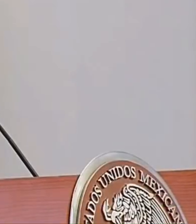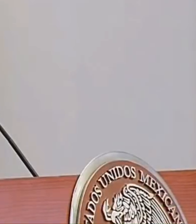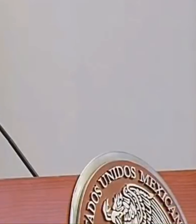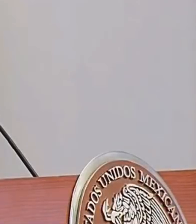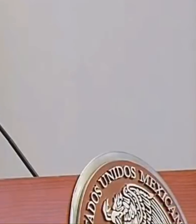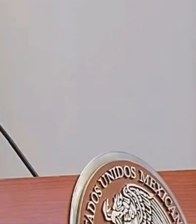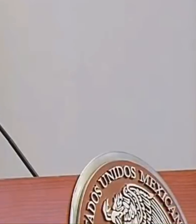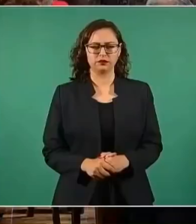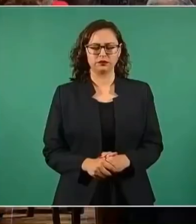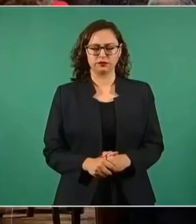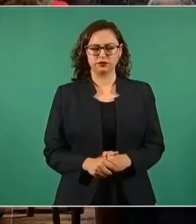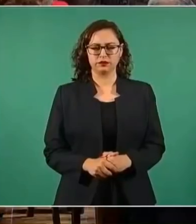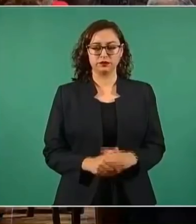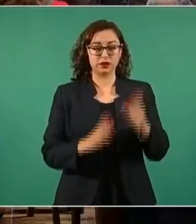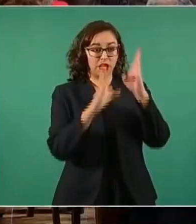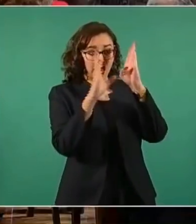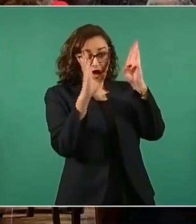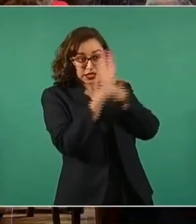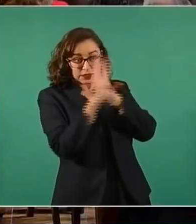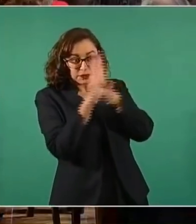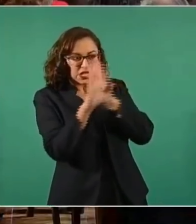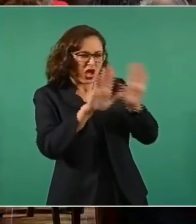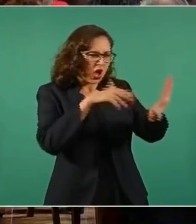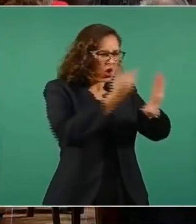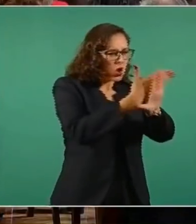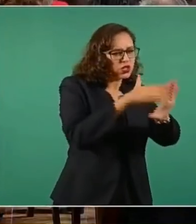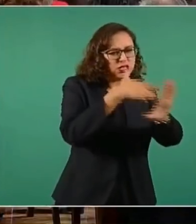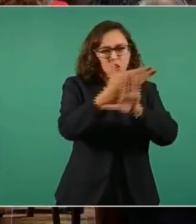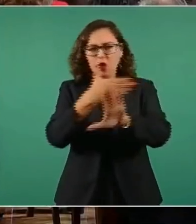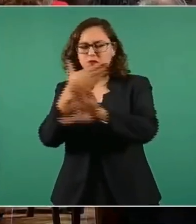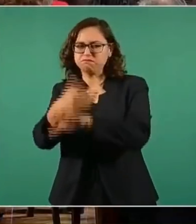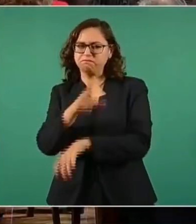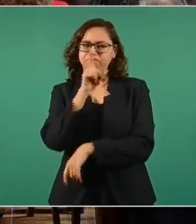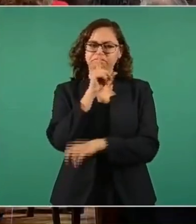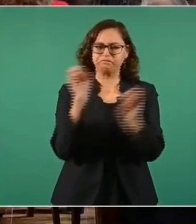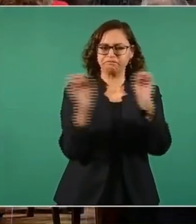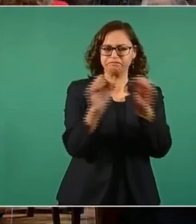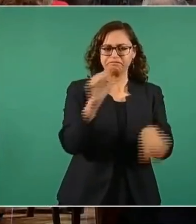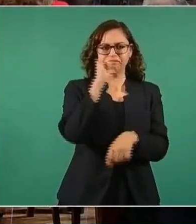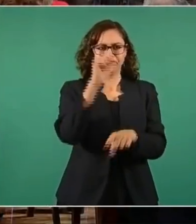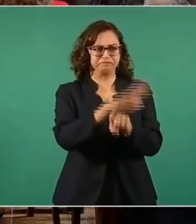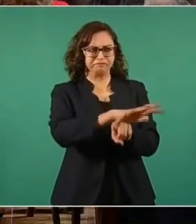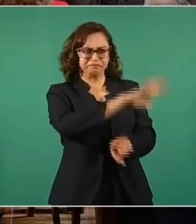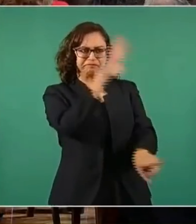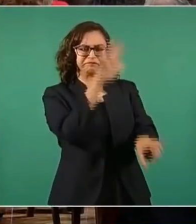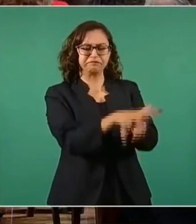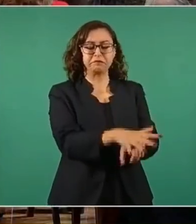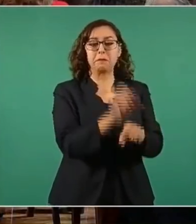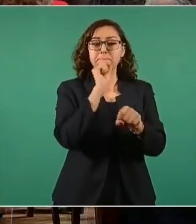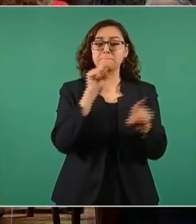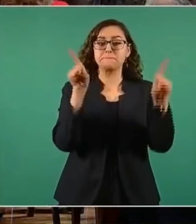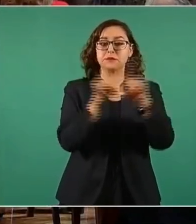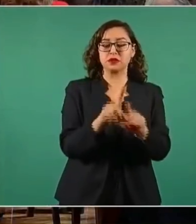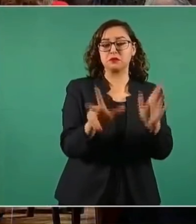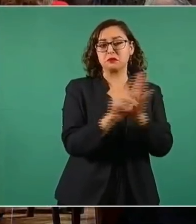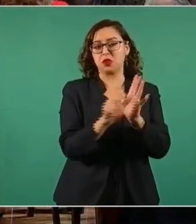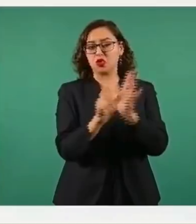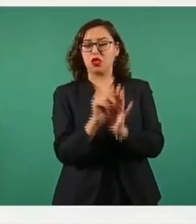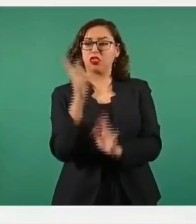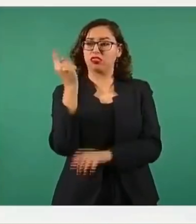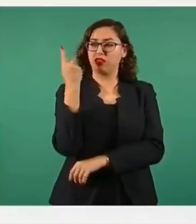existir y han quedado atrás las presiones del poder público a los medios de información